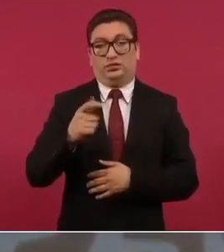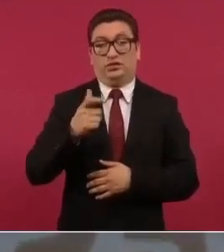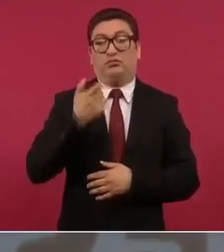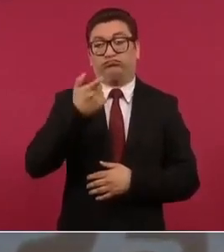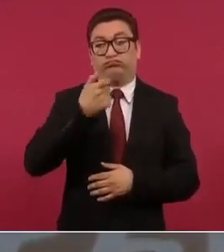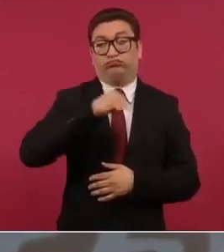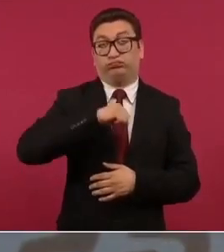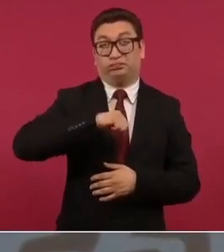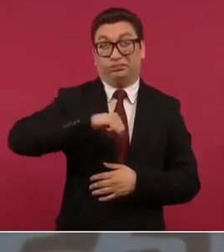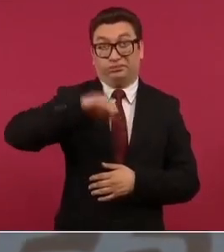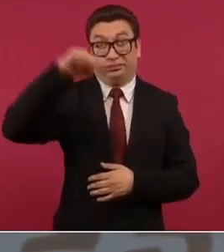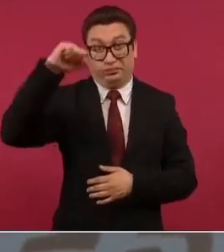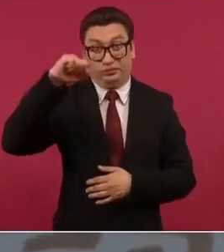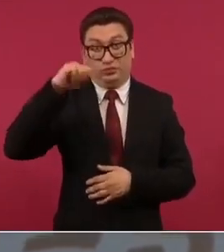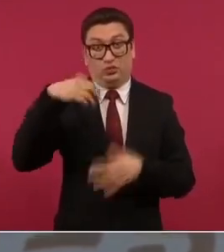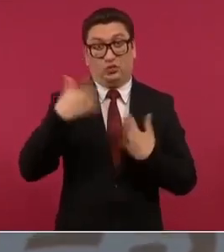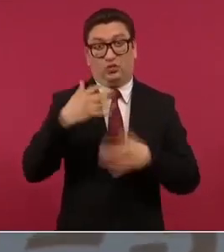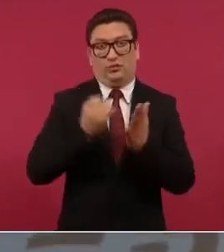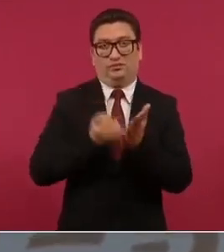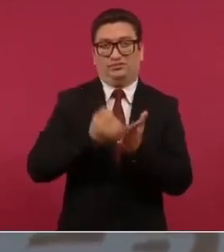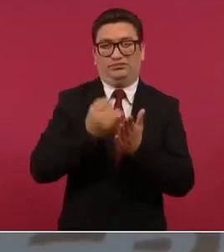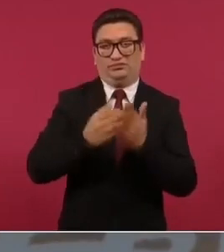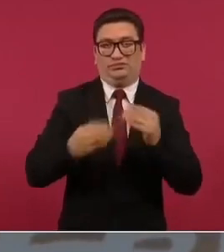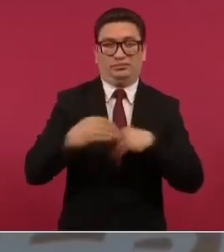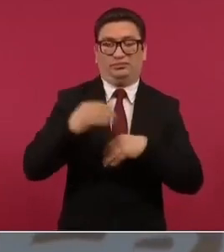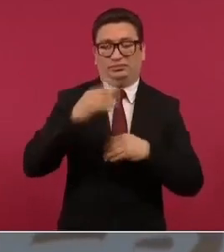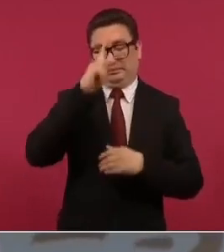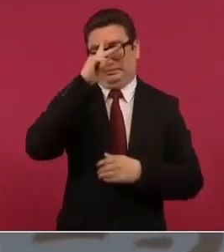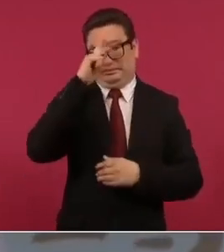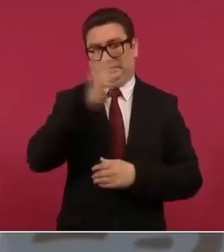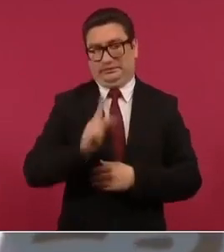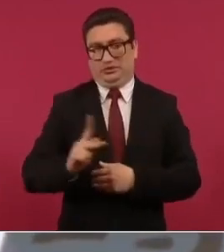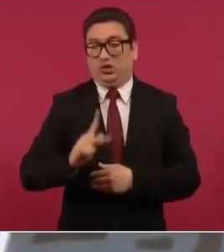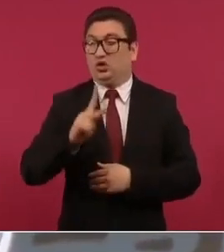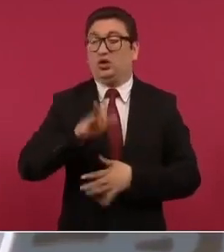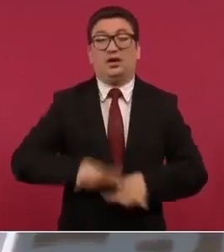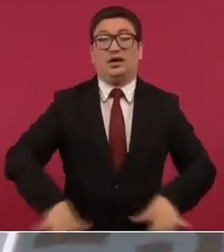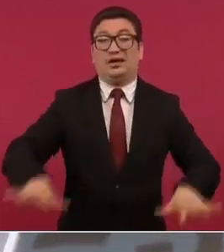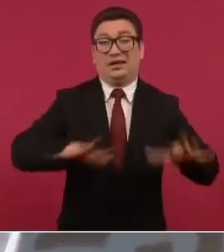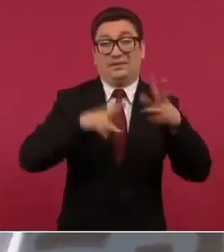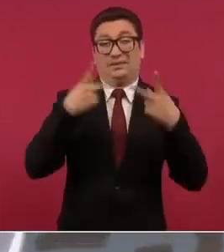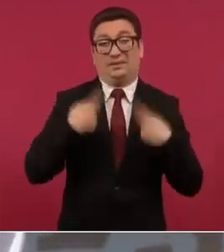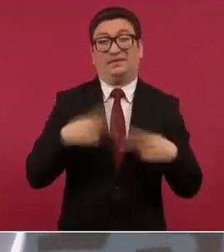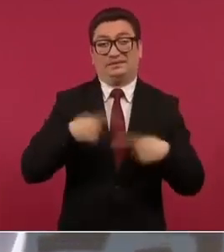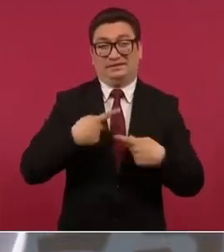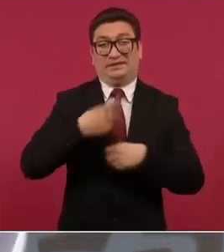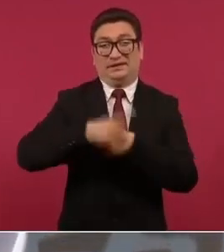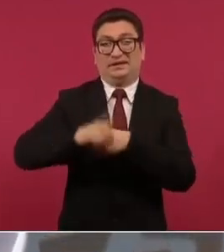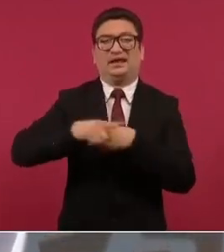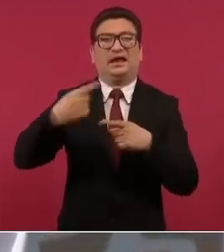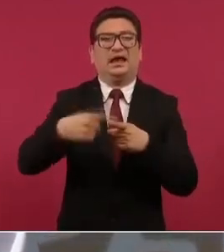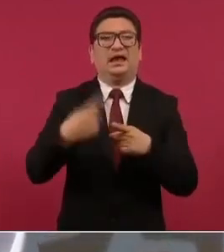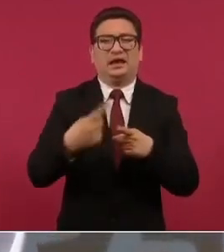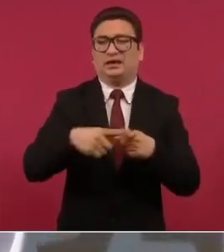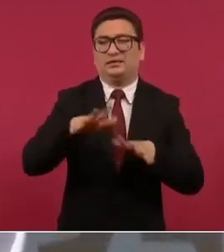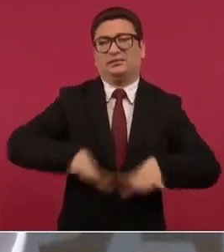es un impuesto oneroso que afecta más a los pobres